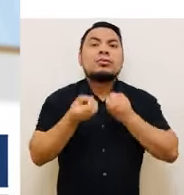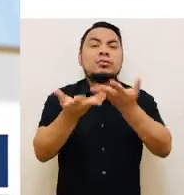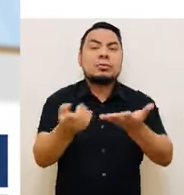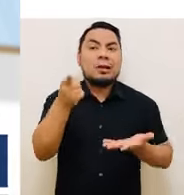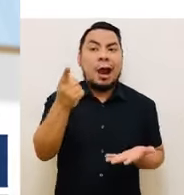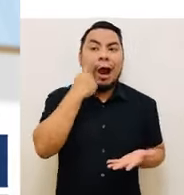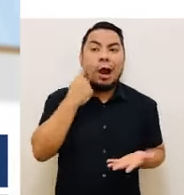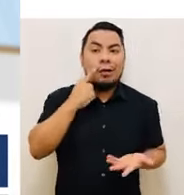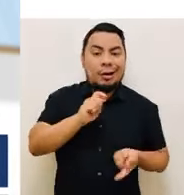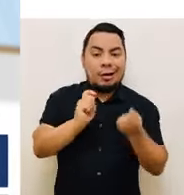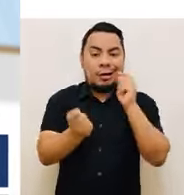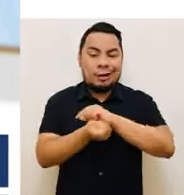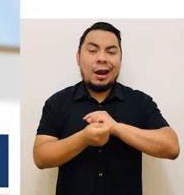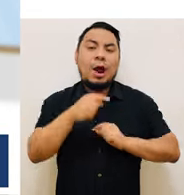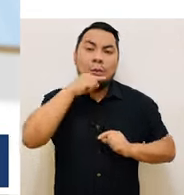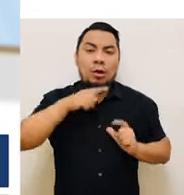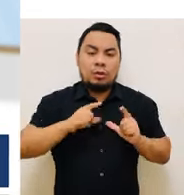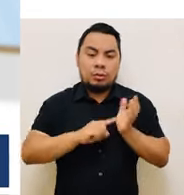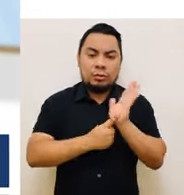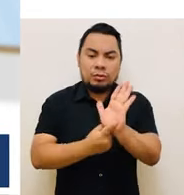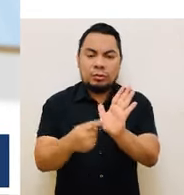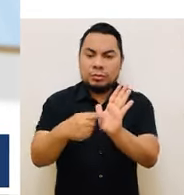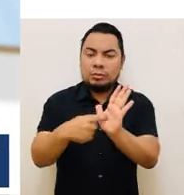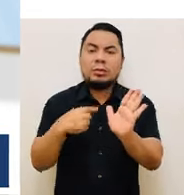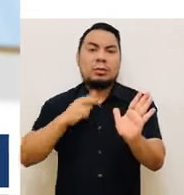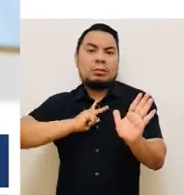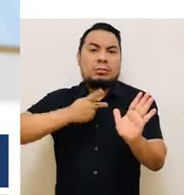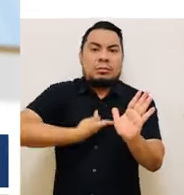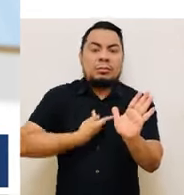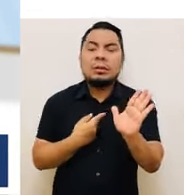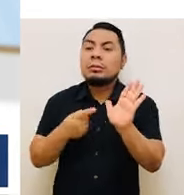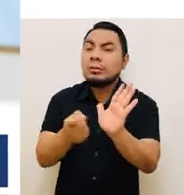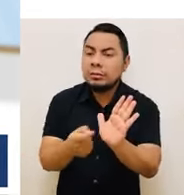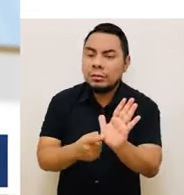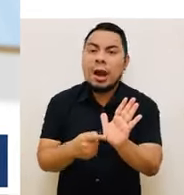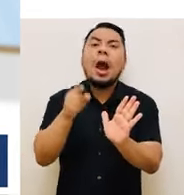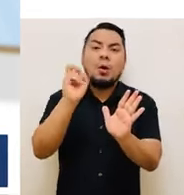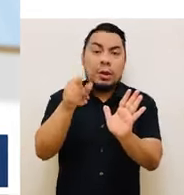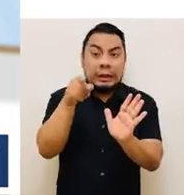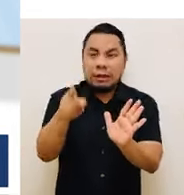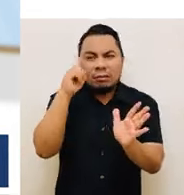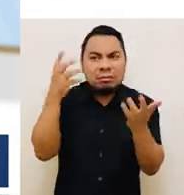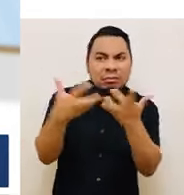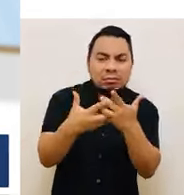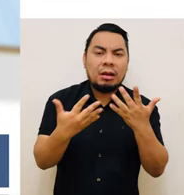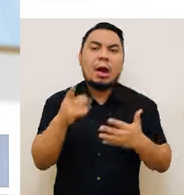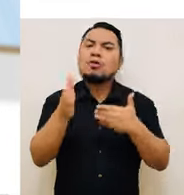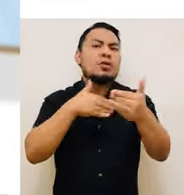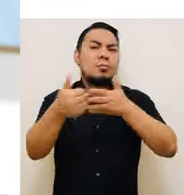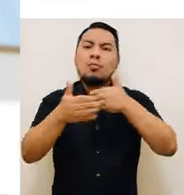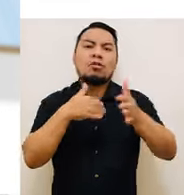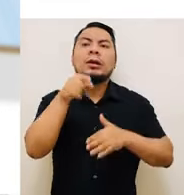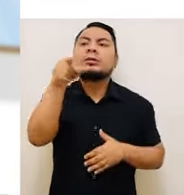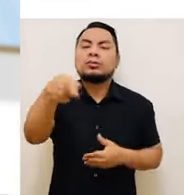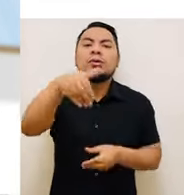género no concuerde con la foto o los datos de su DNI o de la lista de electores. Esta discordancia no será impedimento